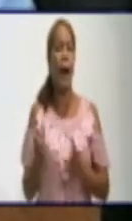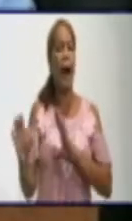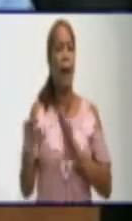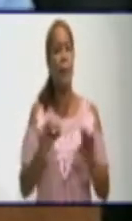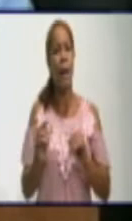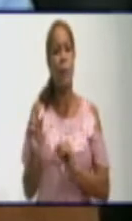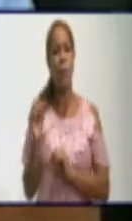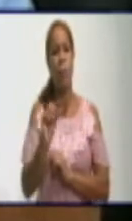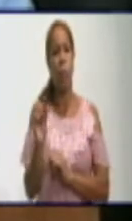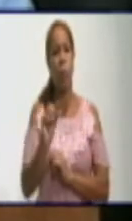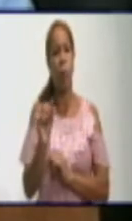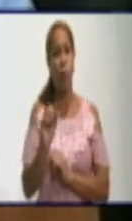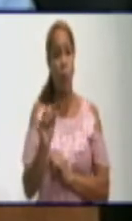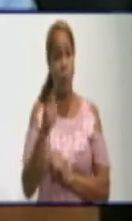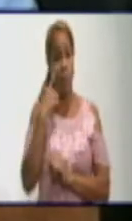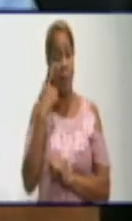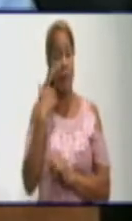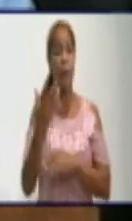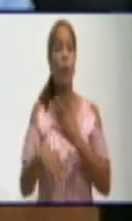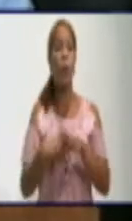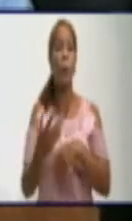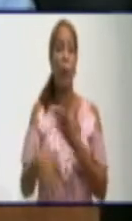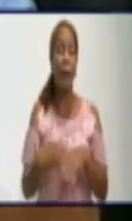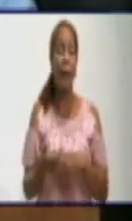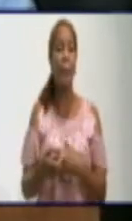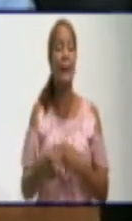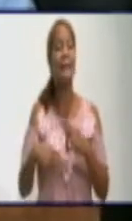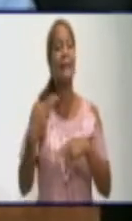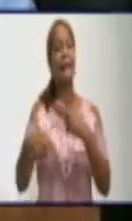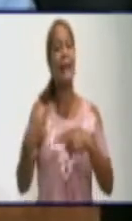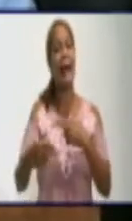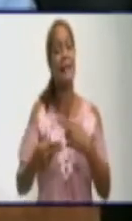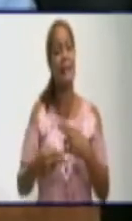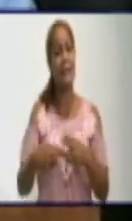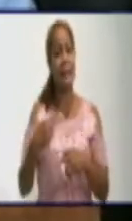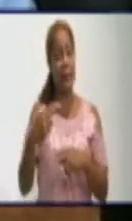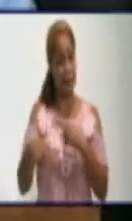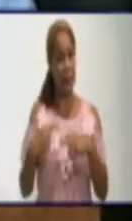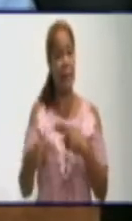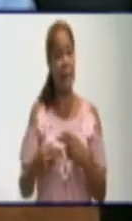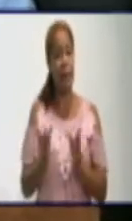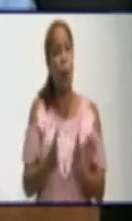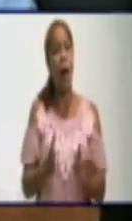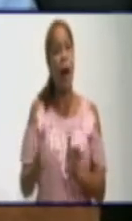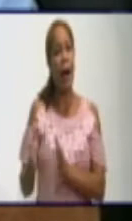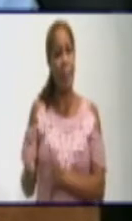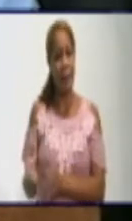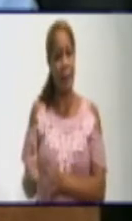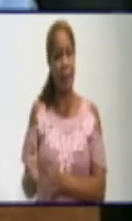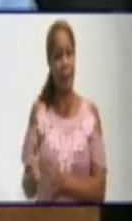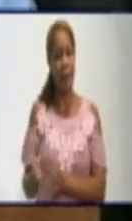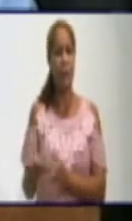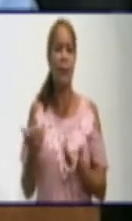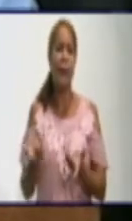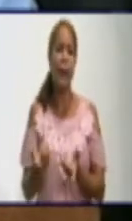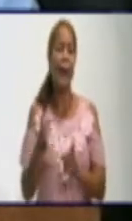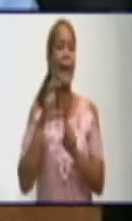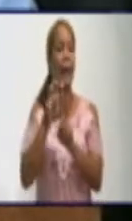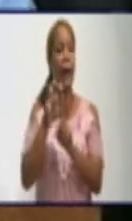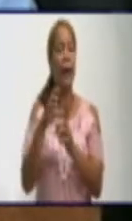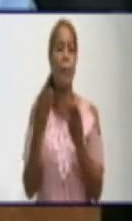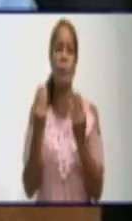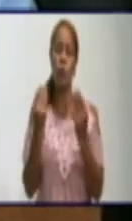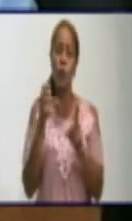para informarlo de lo que nosotros estamos haciendo a partir de opiniones del pueblo, quejas que nos han